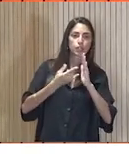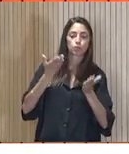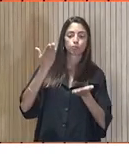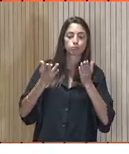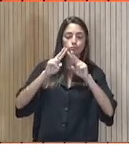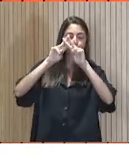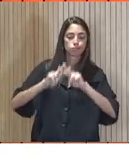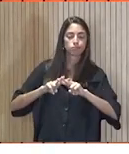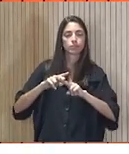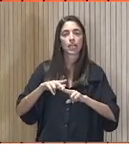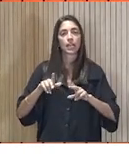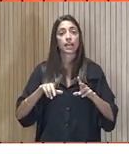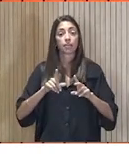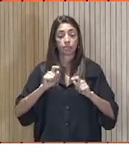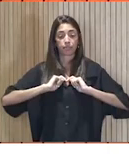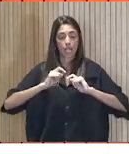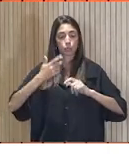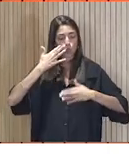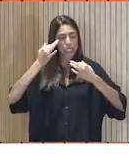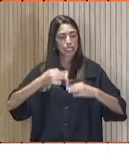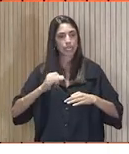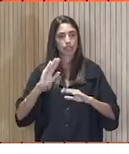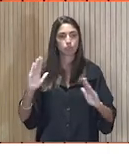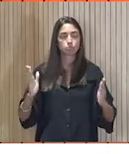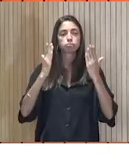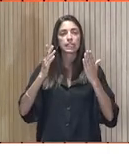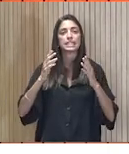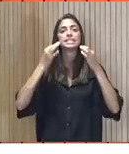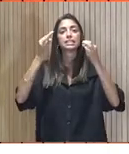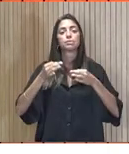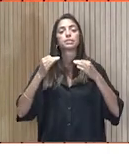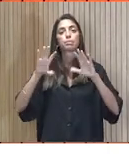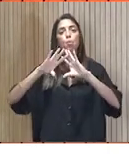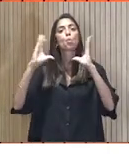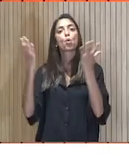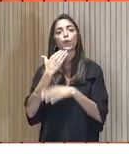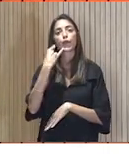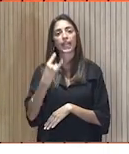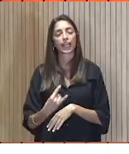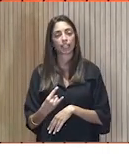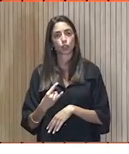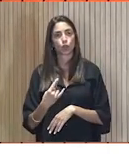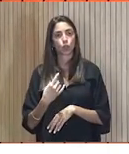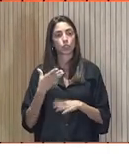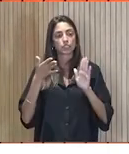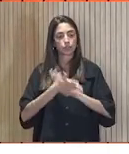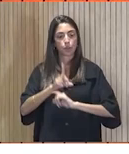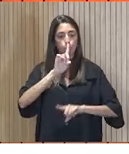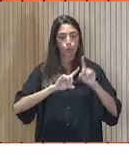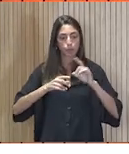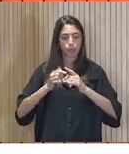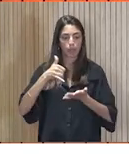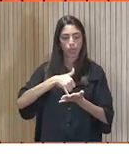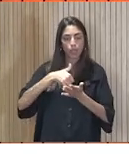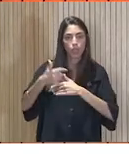conocer la realidad del mundo energético, siempre focalizados sobre el mundo energético. Se trataba, pues, de reconocer el problema de la vulnerabilidad,